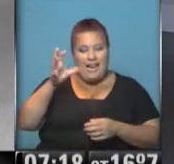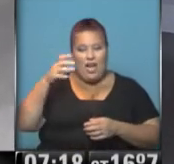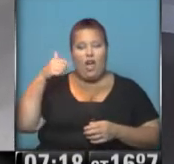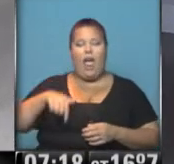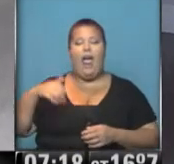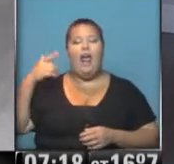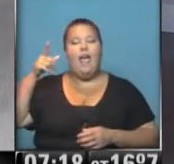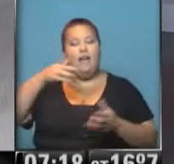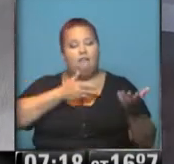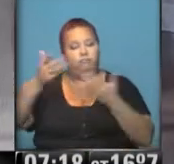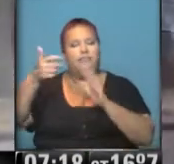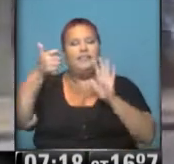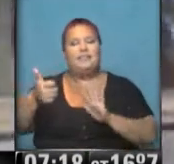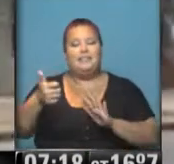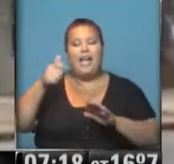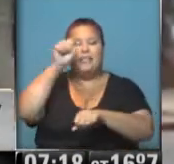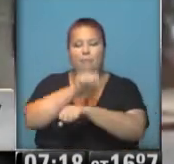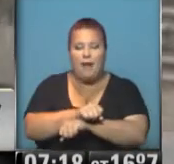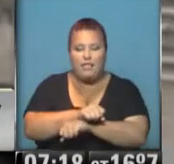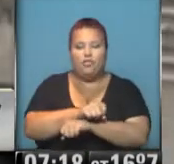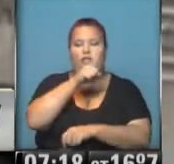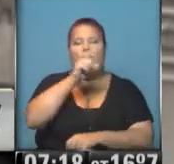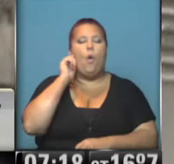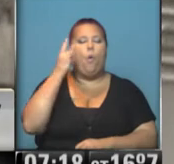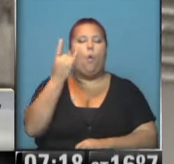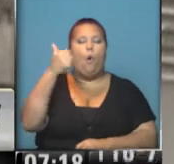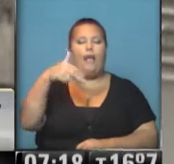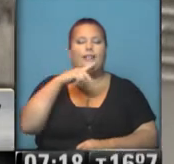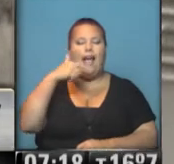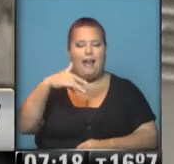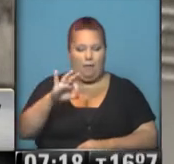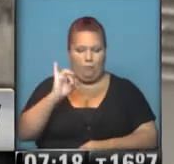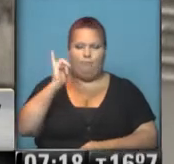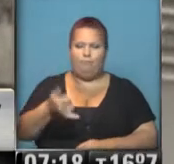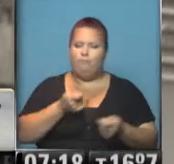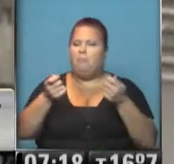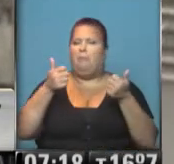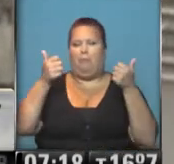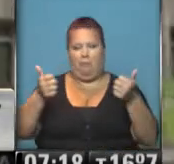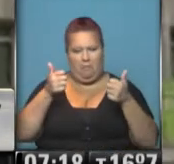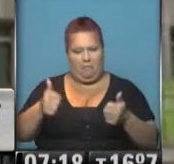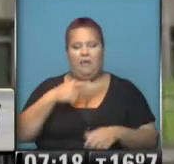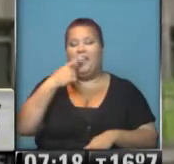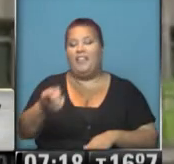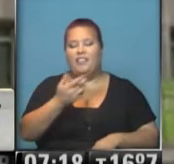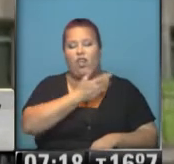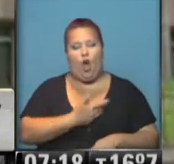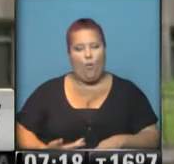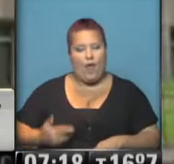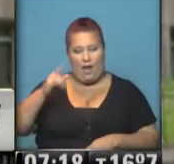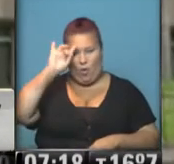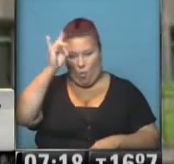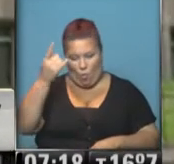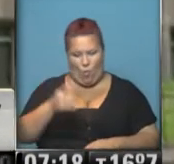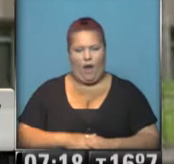país recibió a los primeros 6 presos de la cárcel de Guantánamo. Sí, la operación fue exitosa. Así calificó el gobierno de Pepe